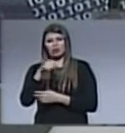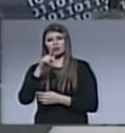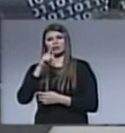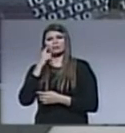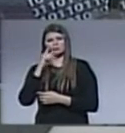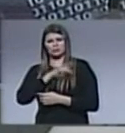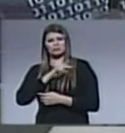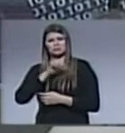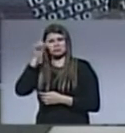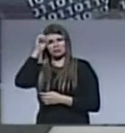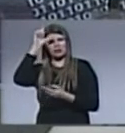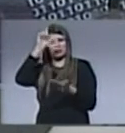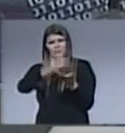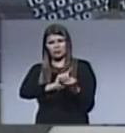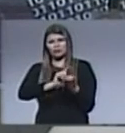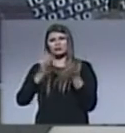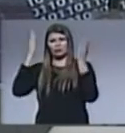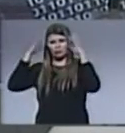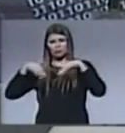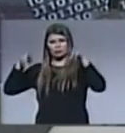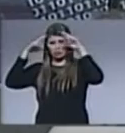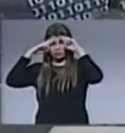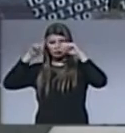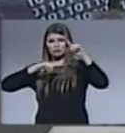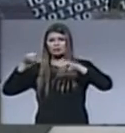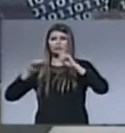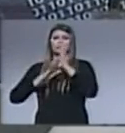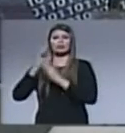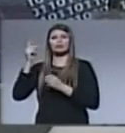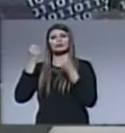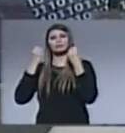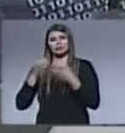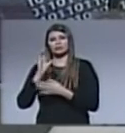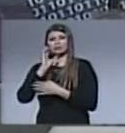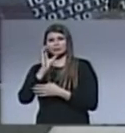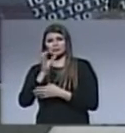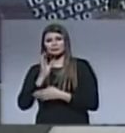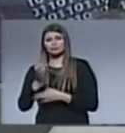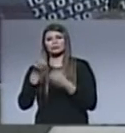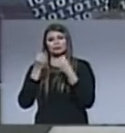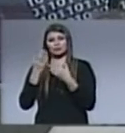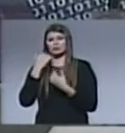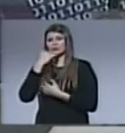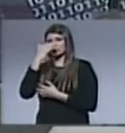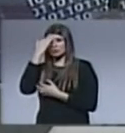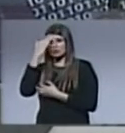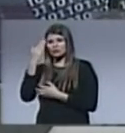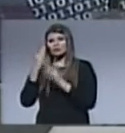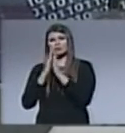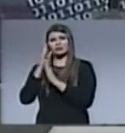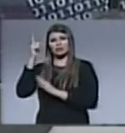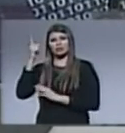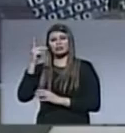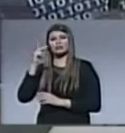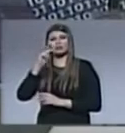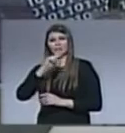más pequeño en el reino de Dios. Mi estimado amigo yo doy gracias a Dios por